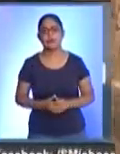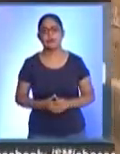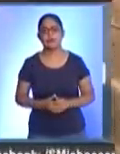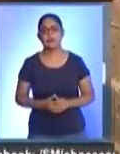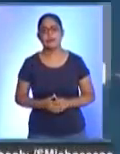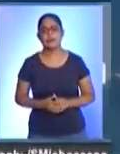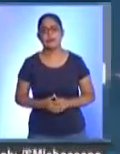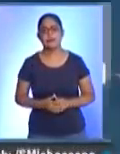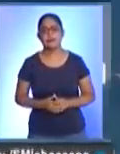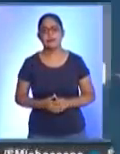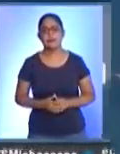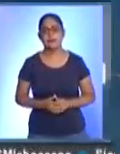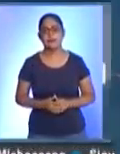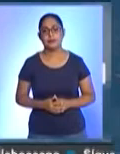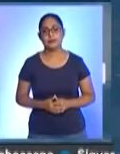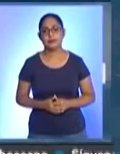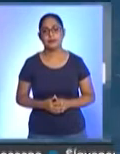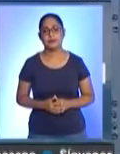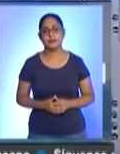Noticias.